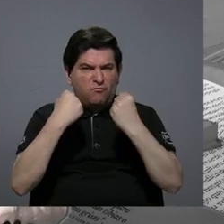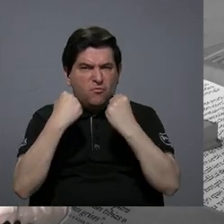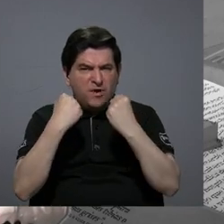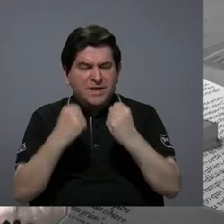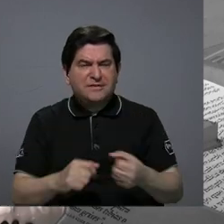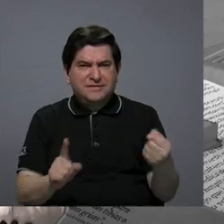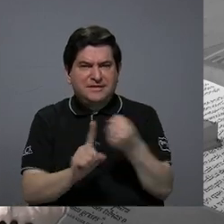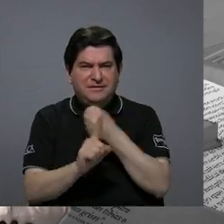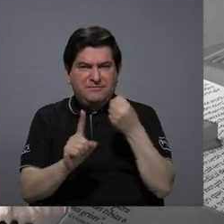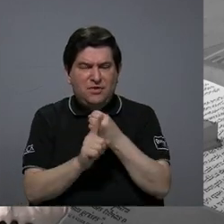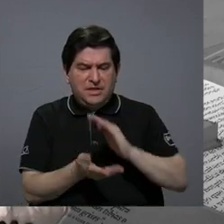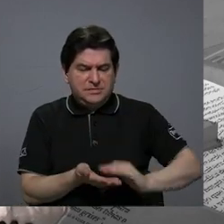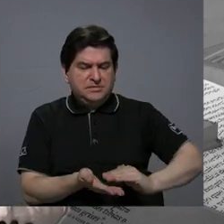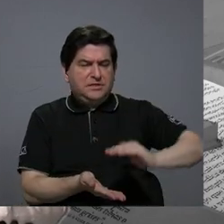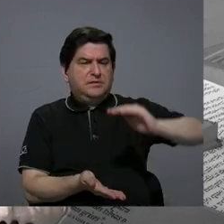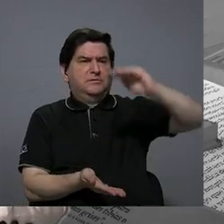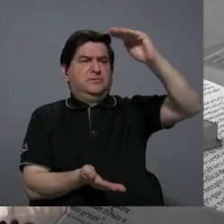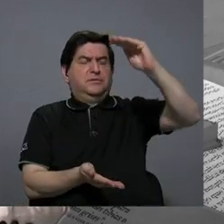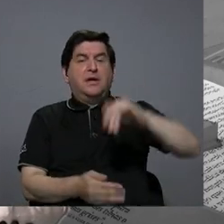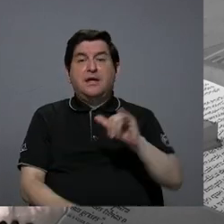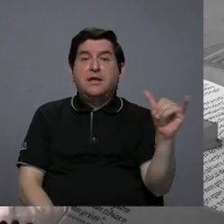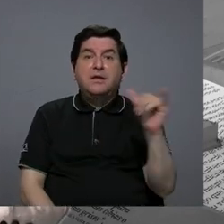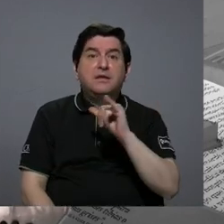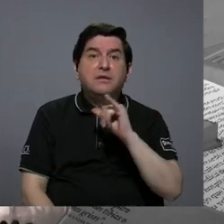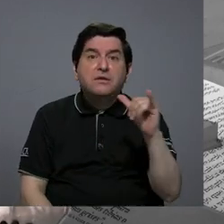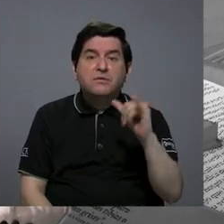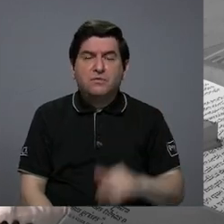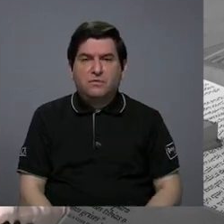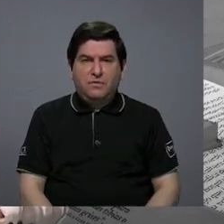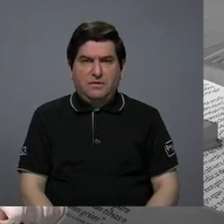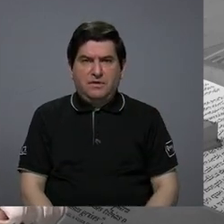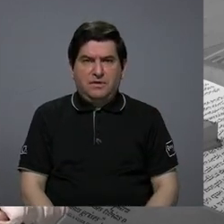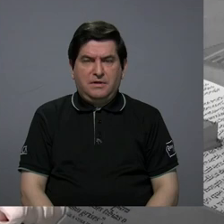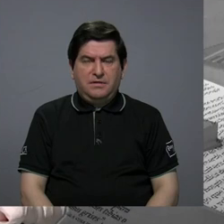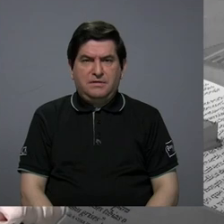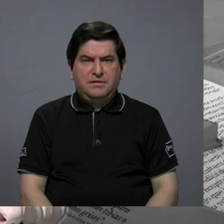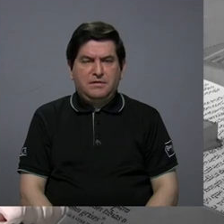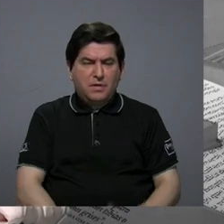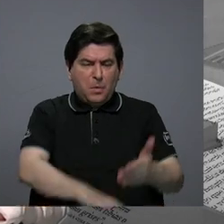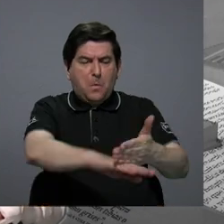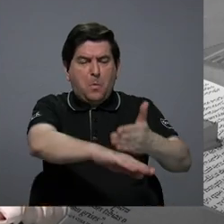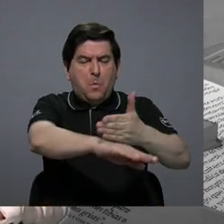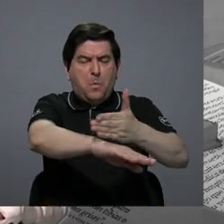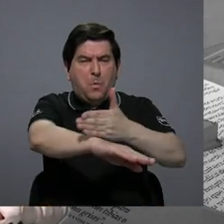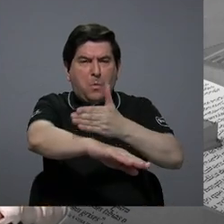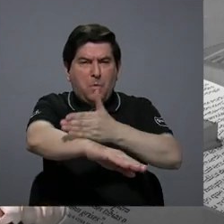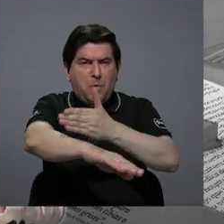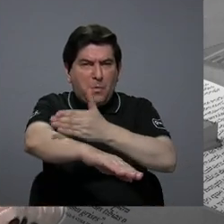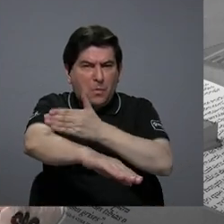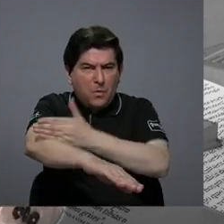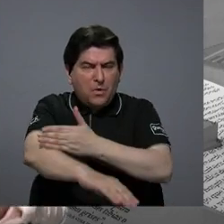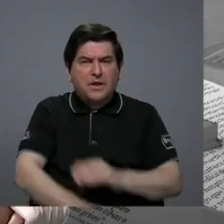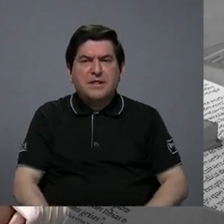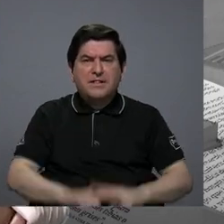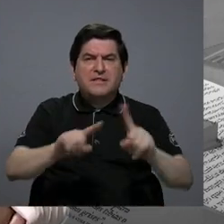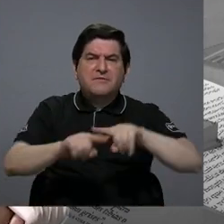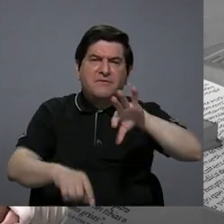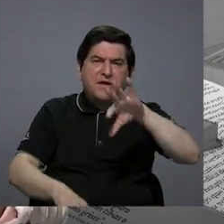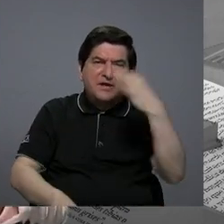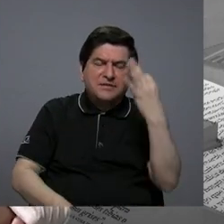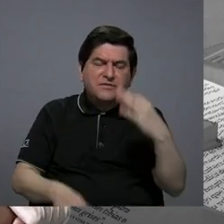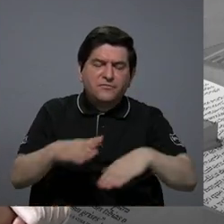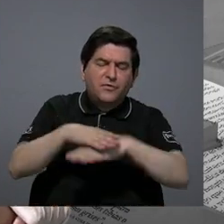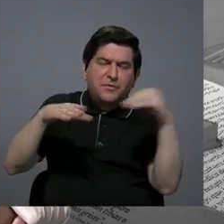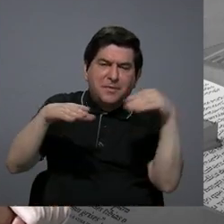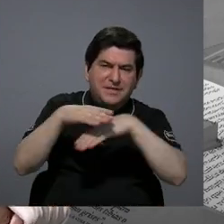violencia, sino que se han intensificado y han avanzado mucho las formas de